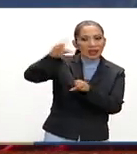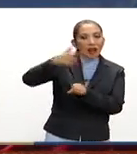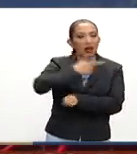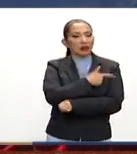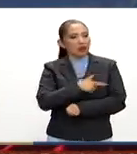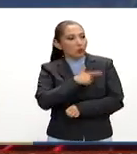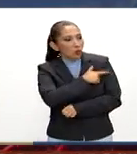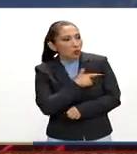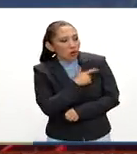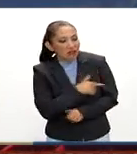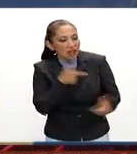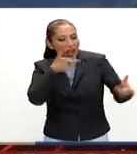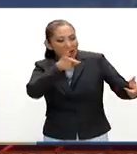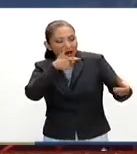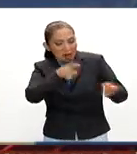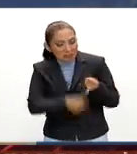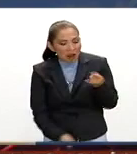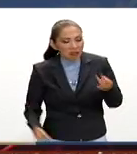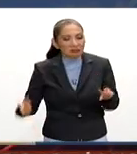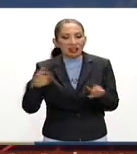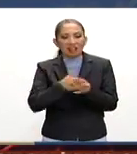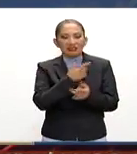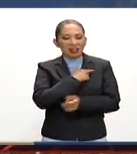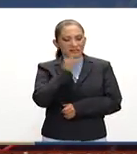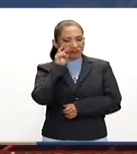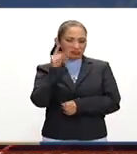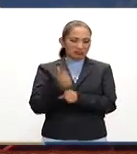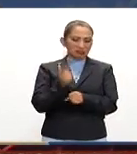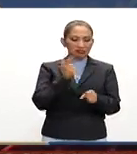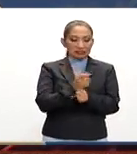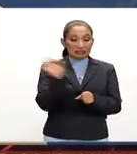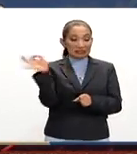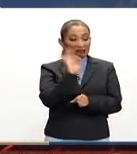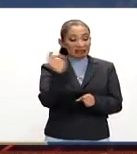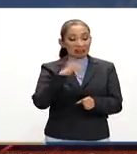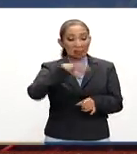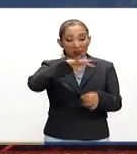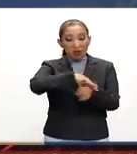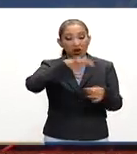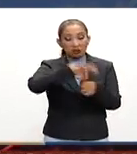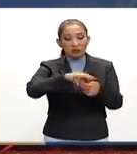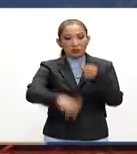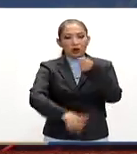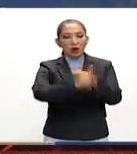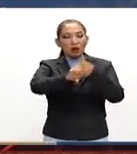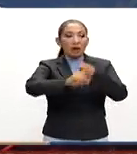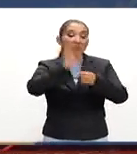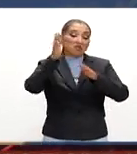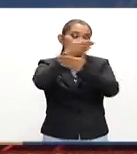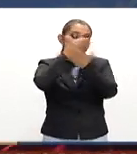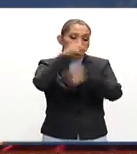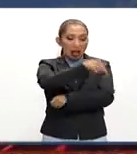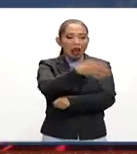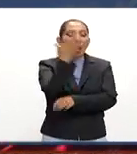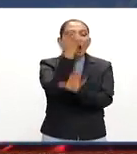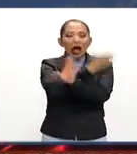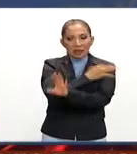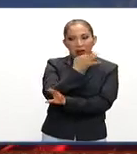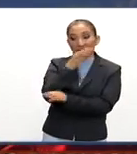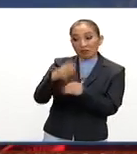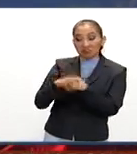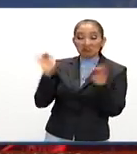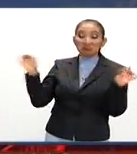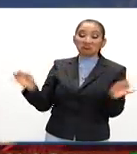gustan las armas, etcétera, que esto no se transforme en una elección con disturbios. Él mismo ya lo había advertido, así que